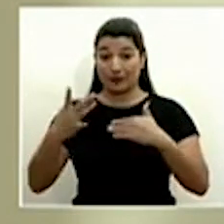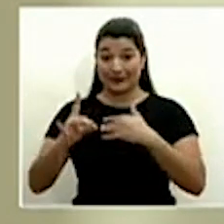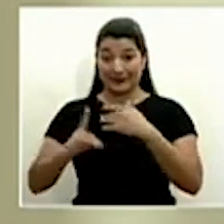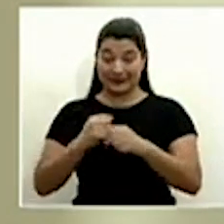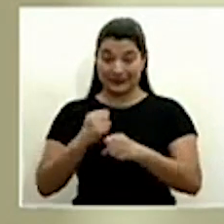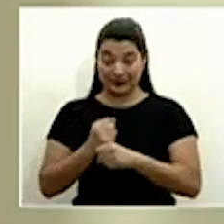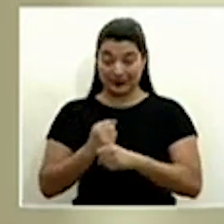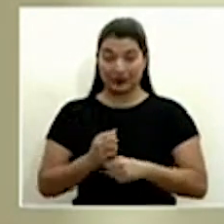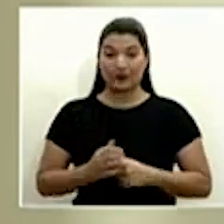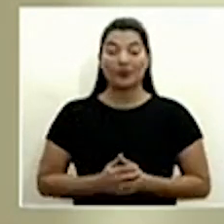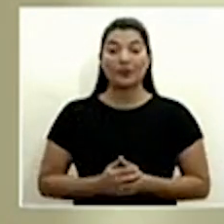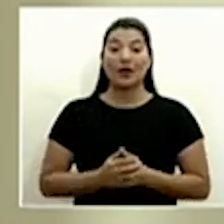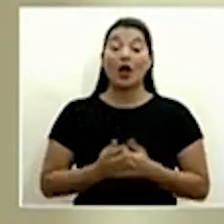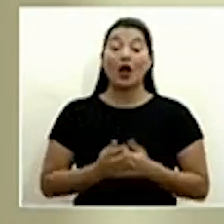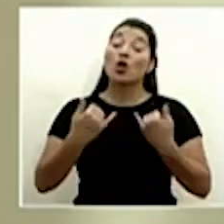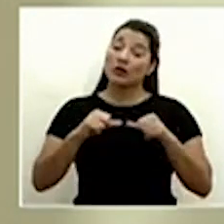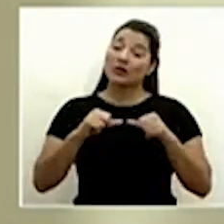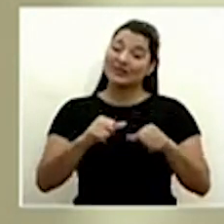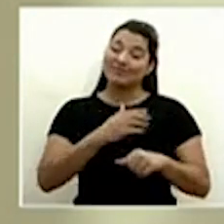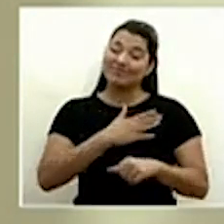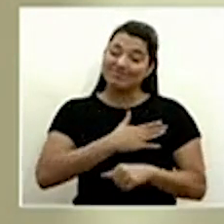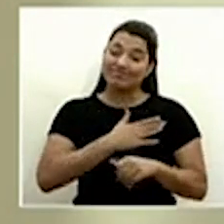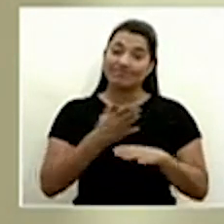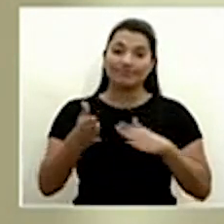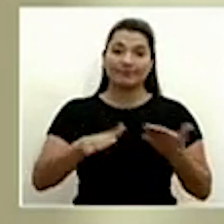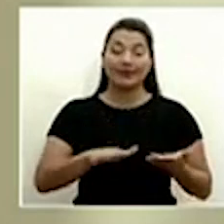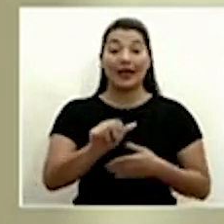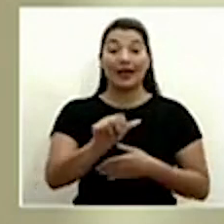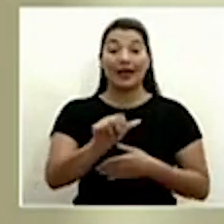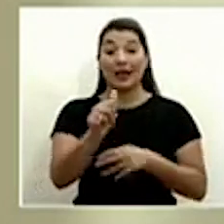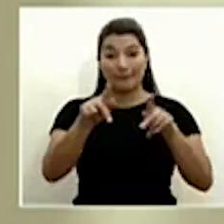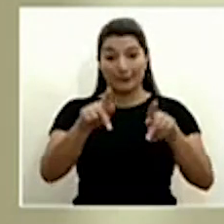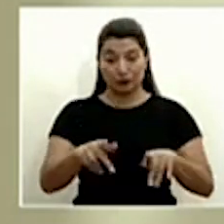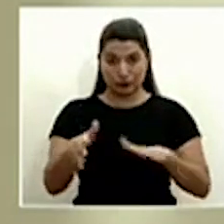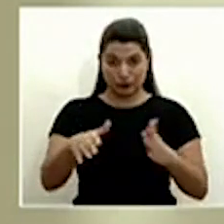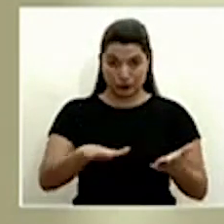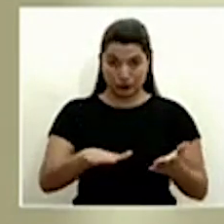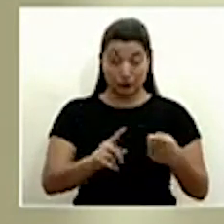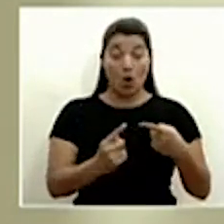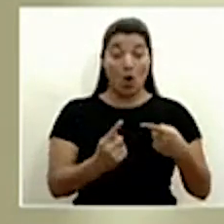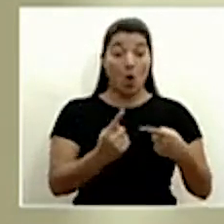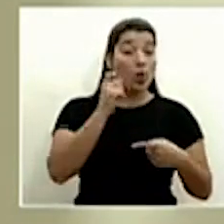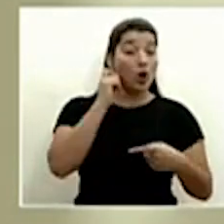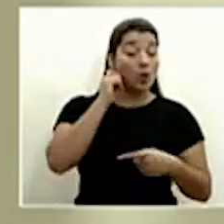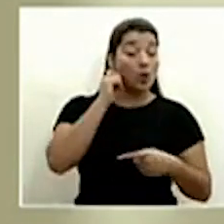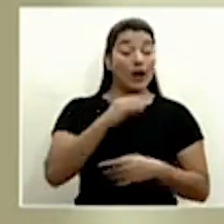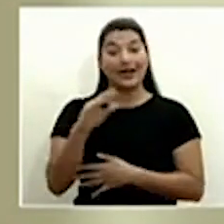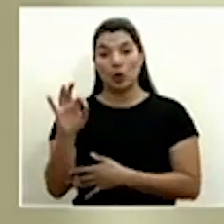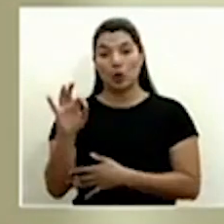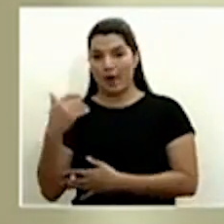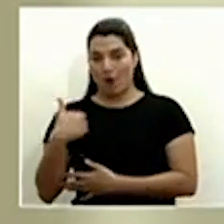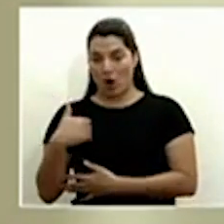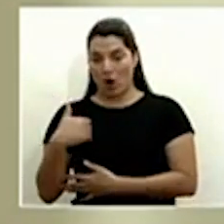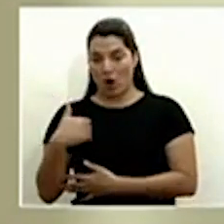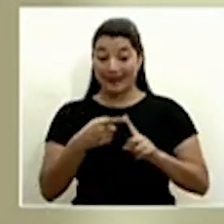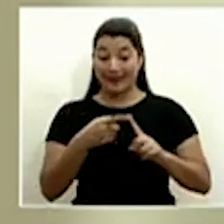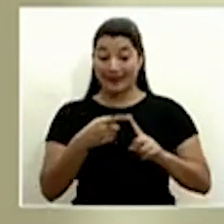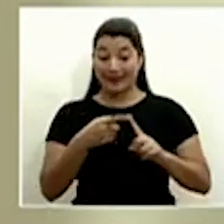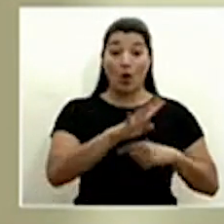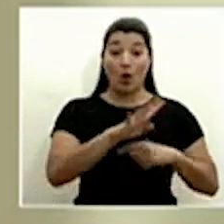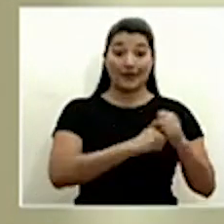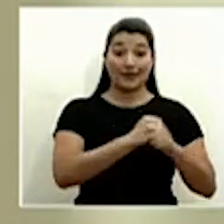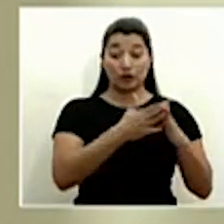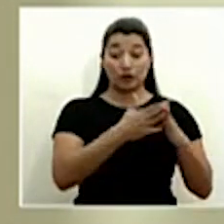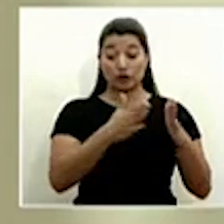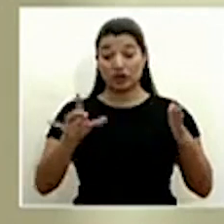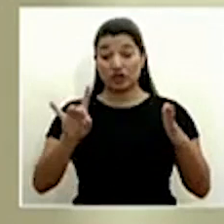Se continúa con la lamentable cifra de 10 fallecimientos, una mujer y nueve hombres, el rango de edad de 45, 87